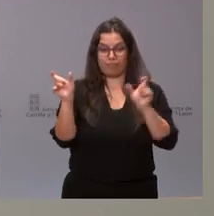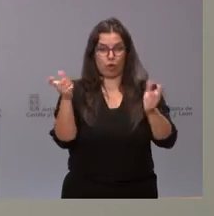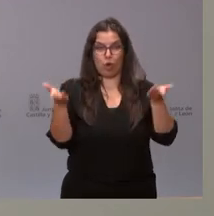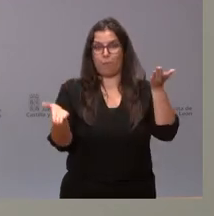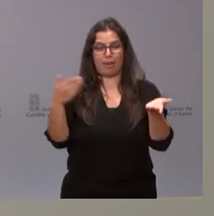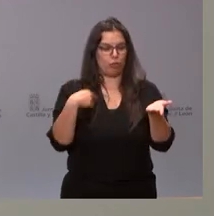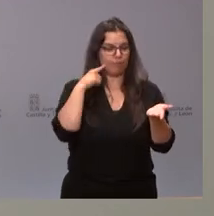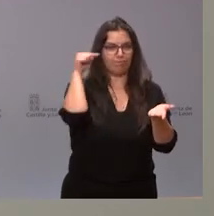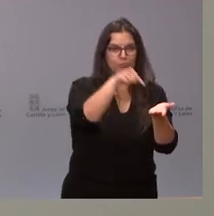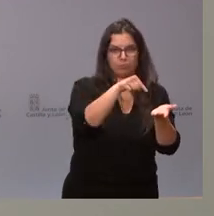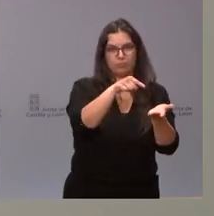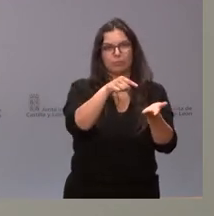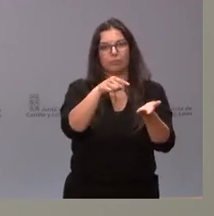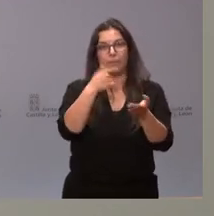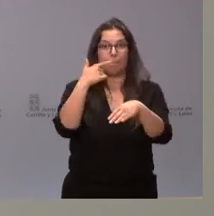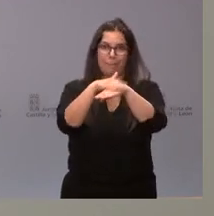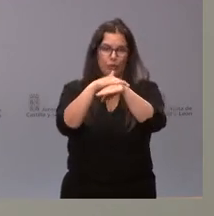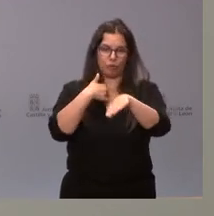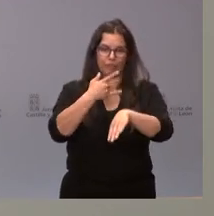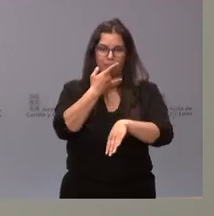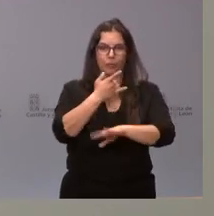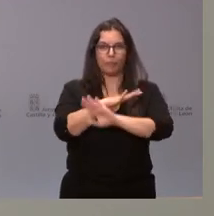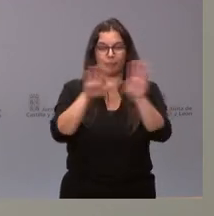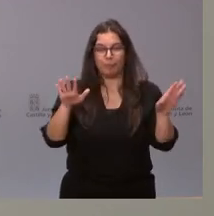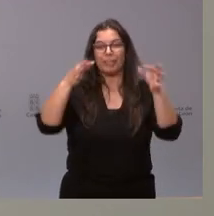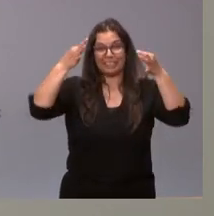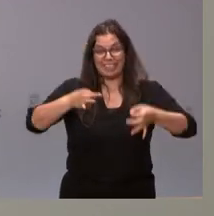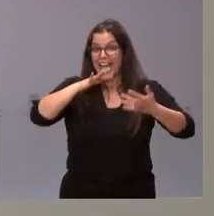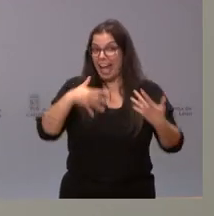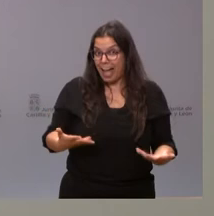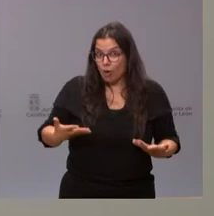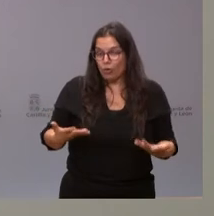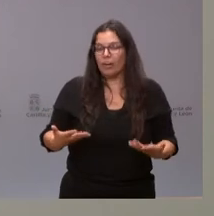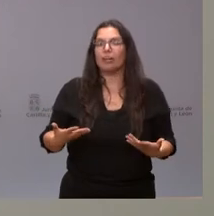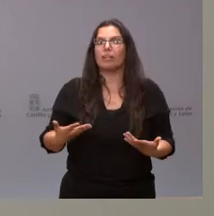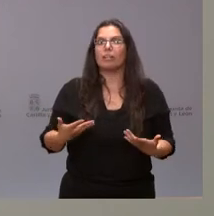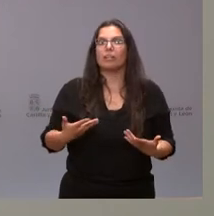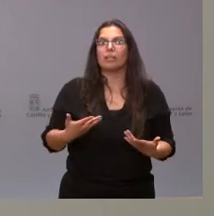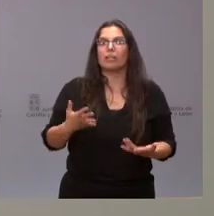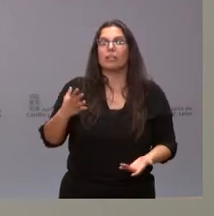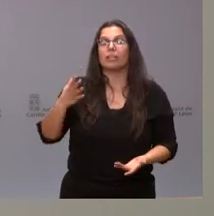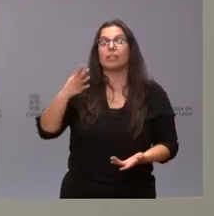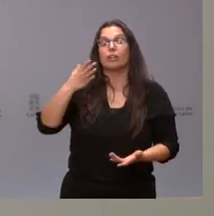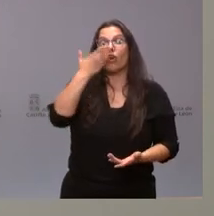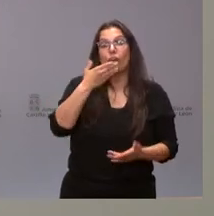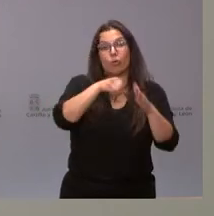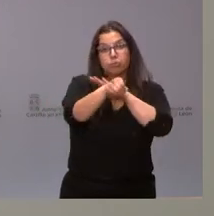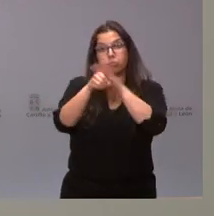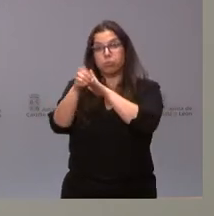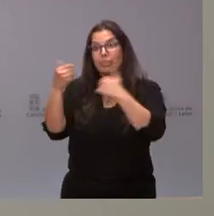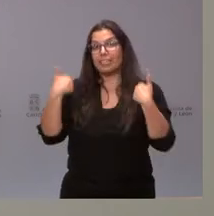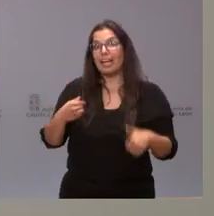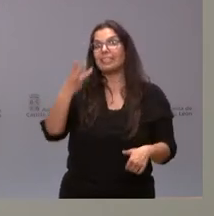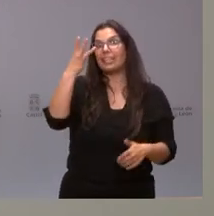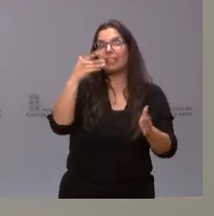les pido disculpas, que ha sido el error solo mío. El número de personas que en este momento están en los centros educativos procedentes de Ucrania son